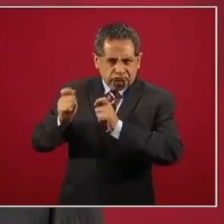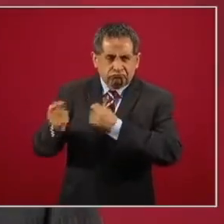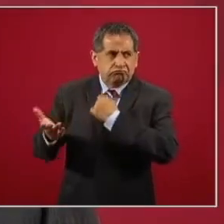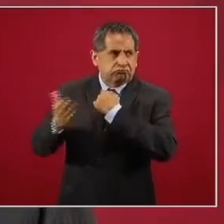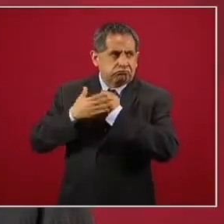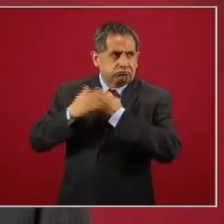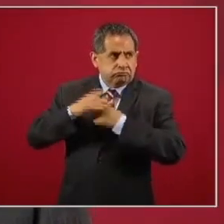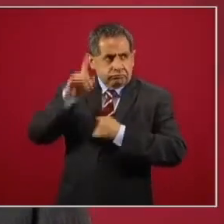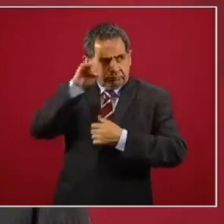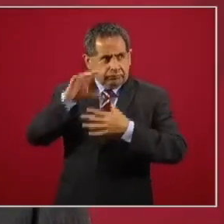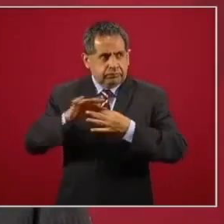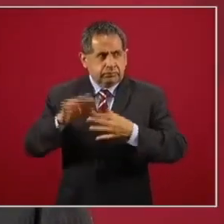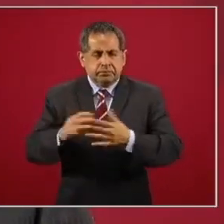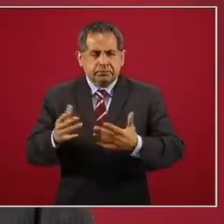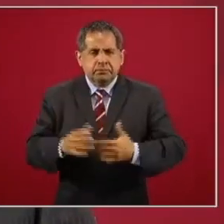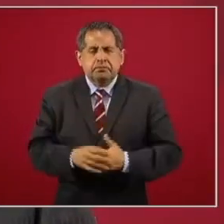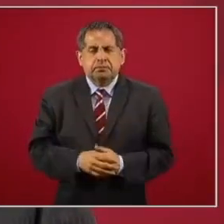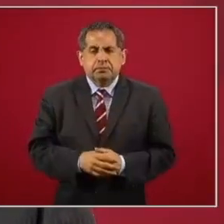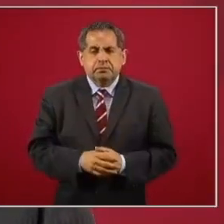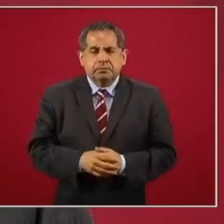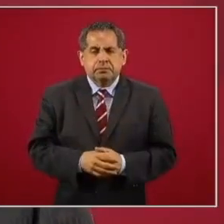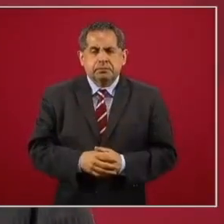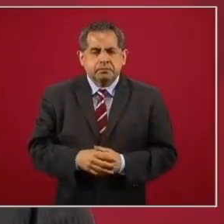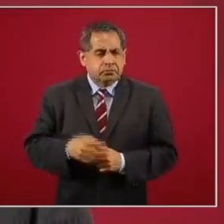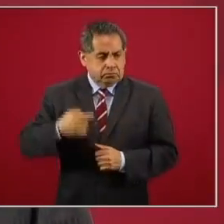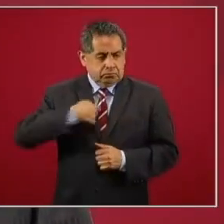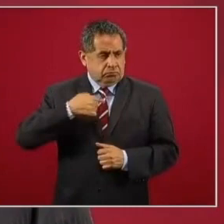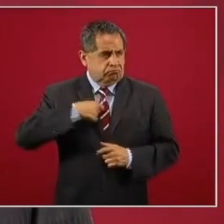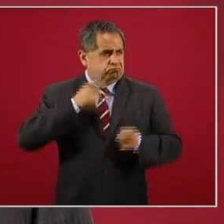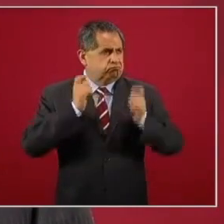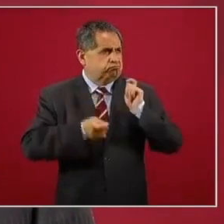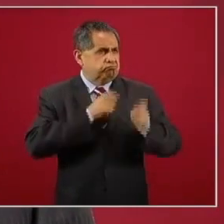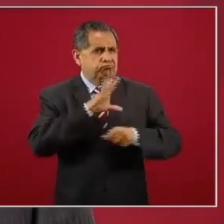no somos todólogos.